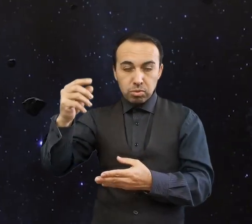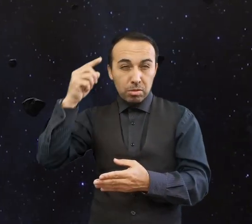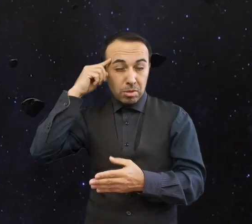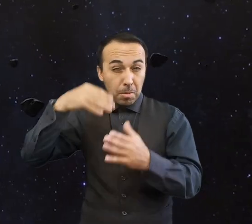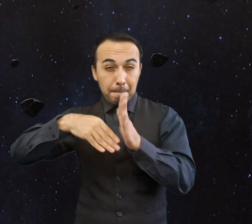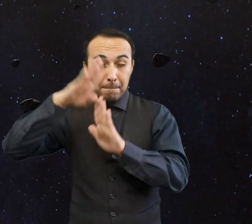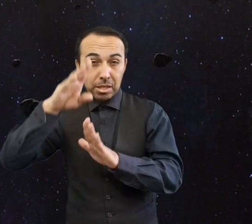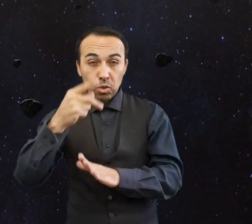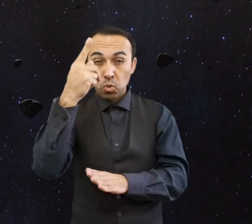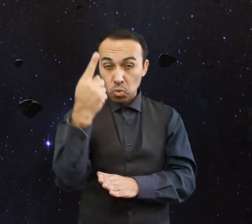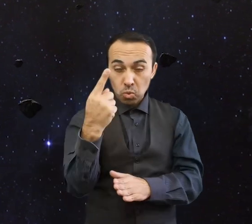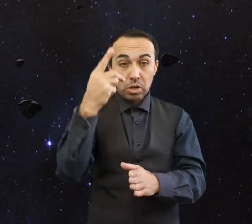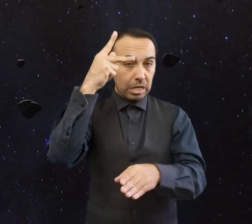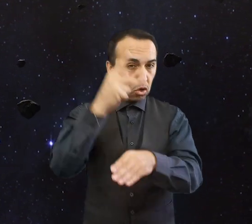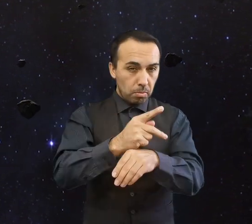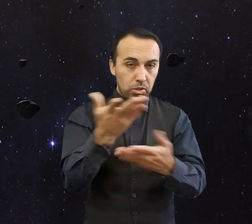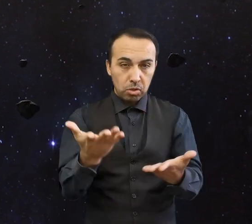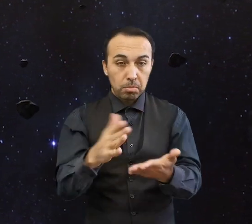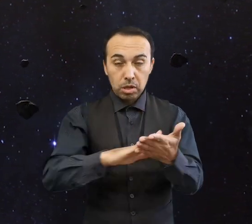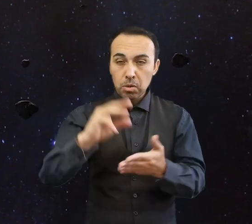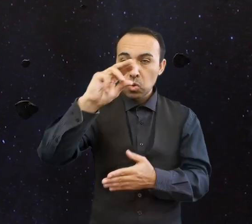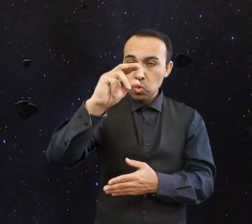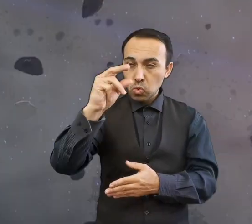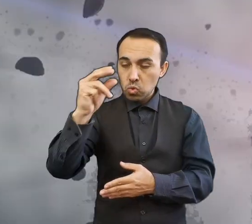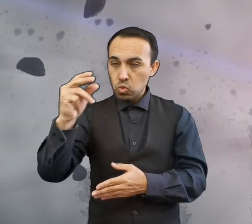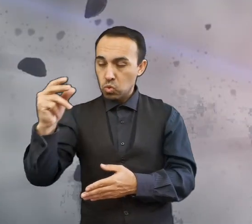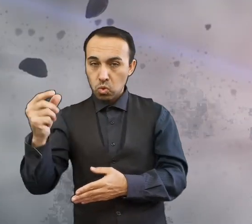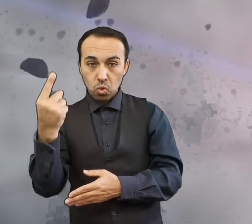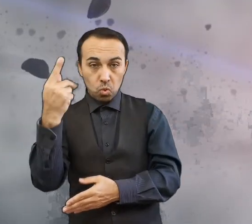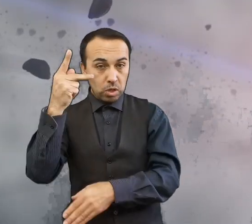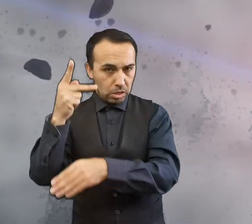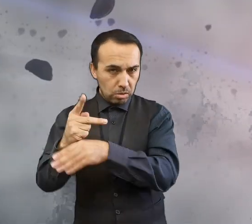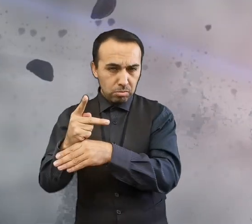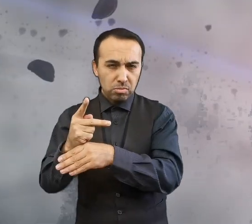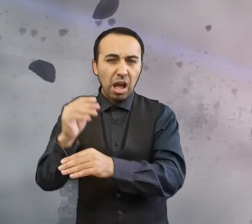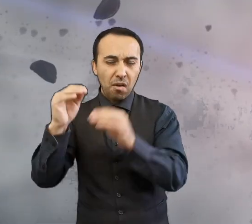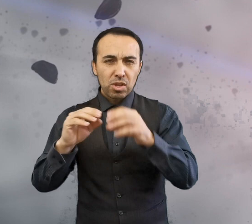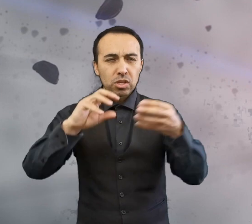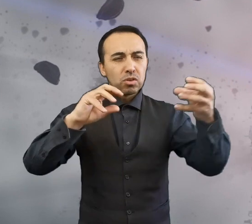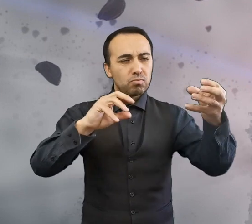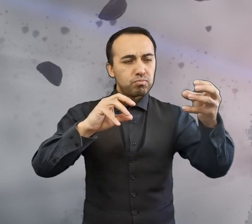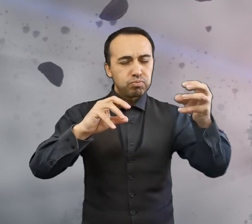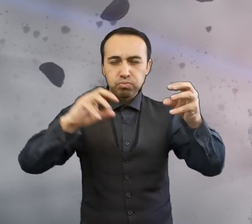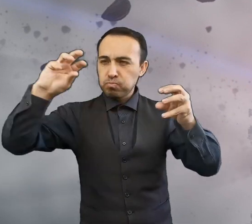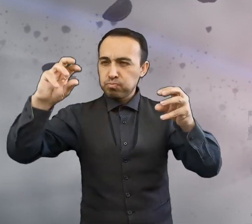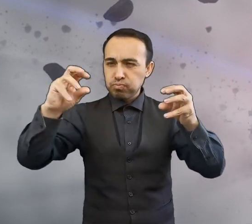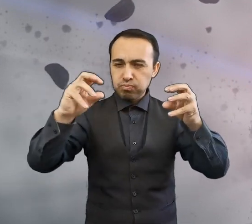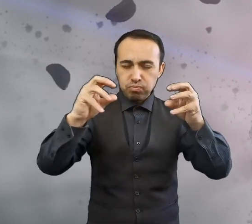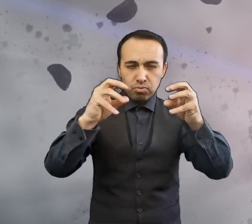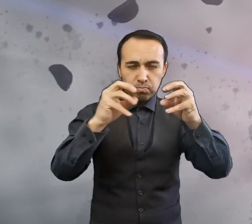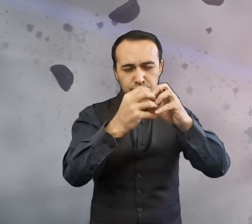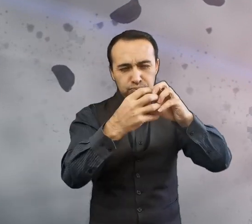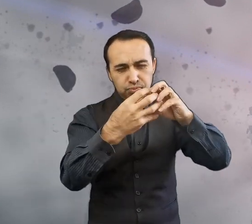tamaños inferiores a un kilómetro, suelen proceder de colisiones entre dos asteroides, de los que uno al menos ha sufrido diferenciación